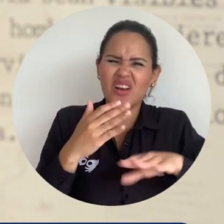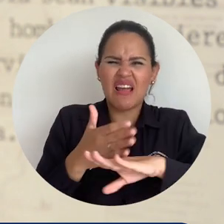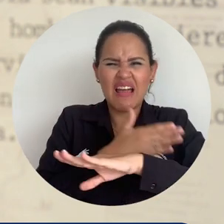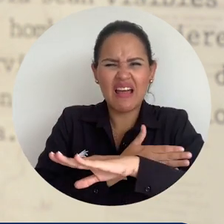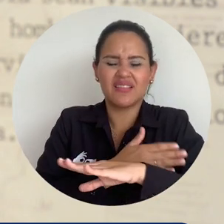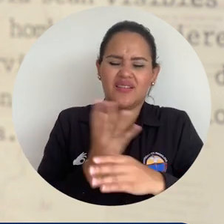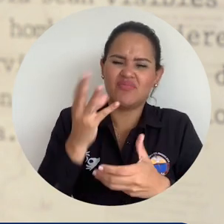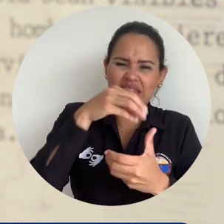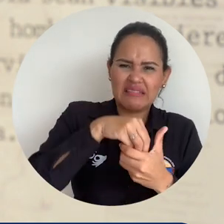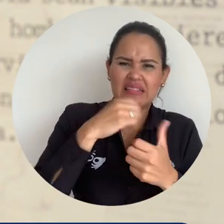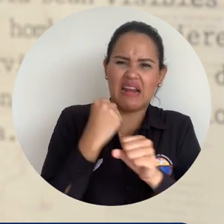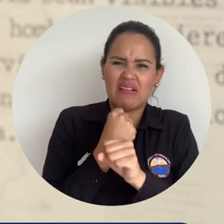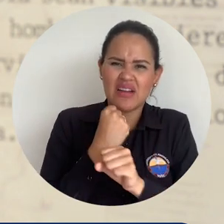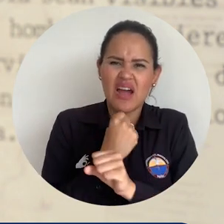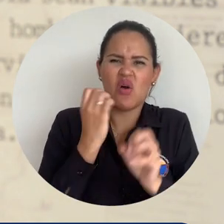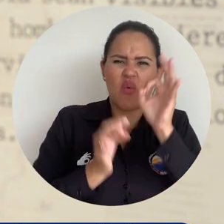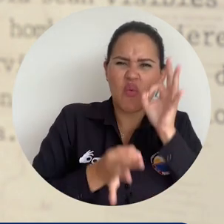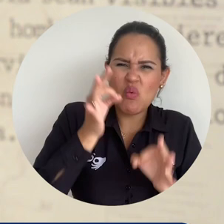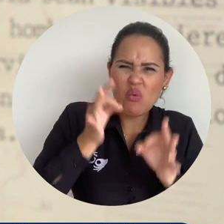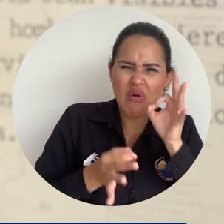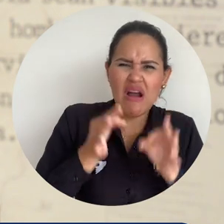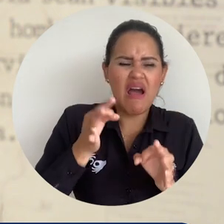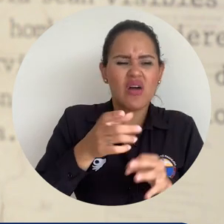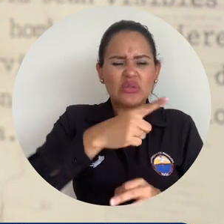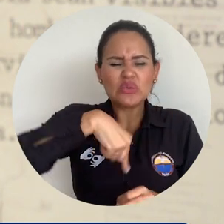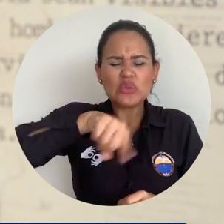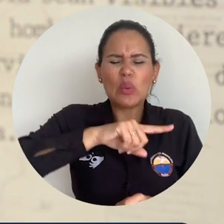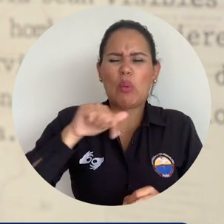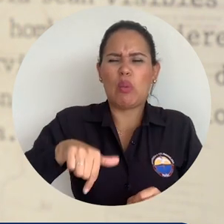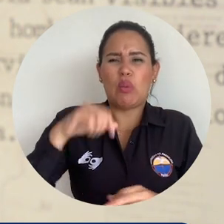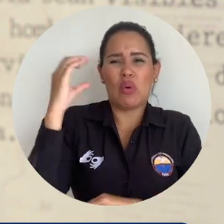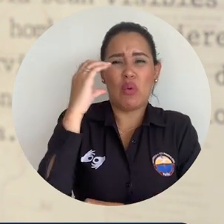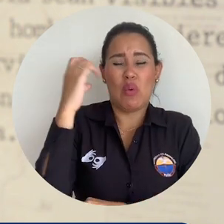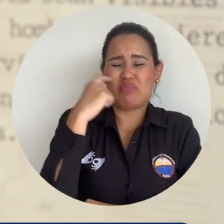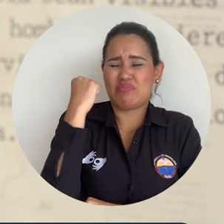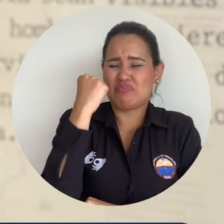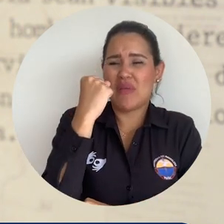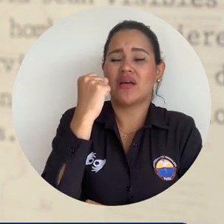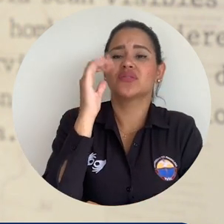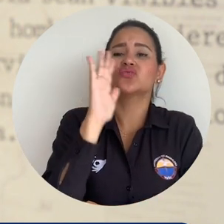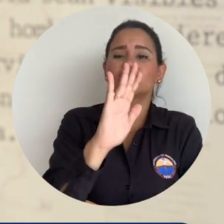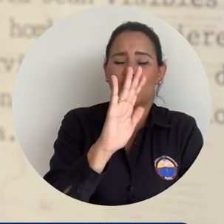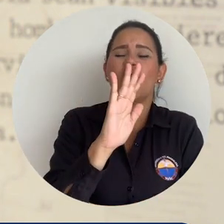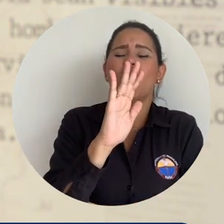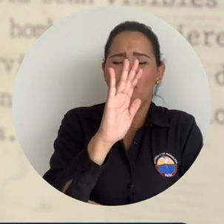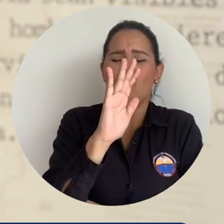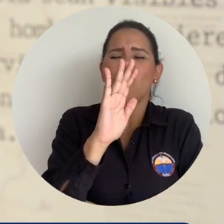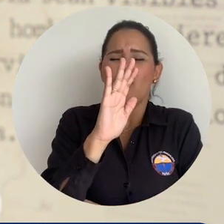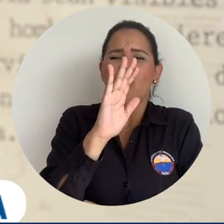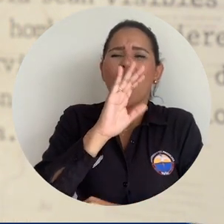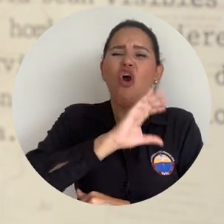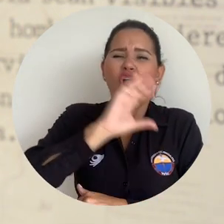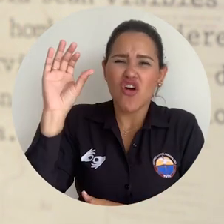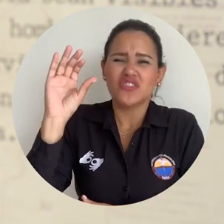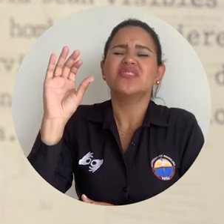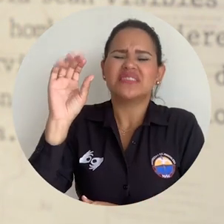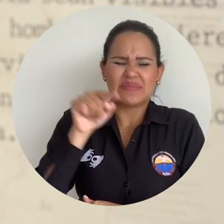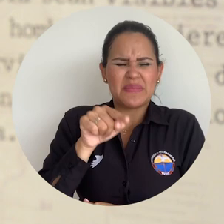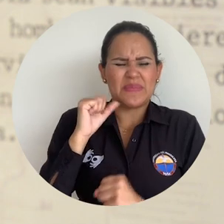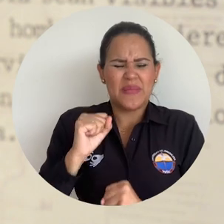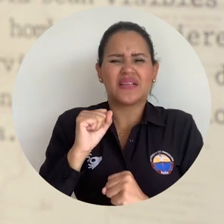con nosotros, para con las víctimas de la rama judicial del país, especialmente con los de la